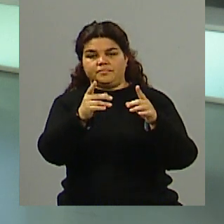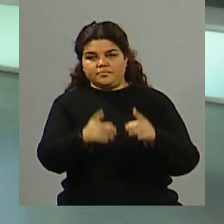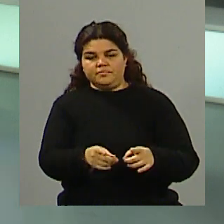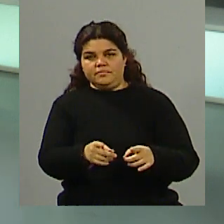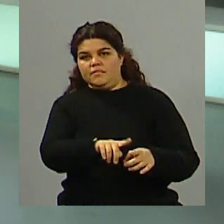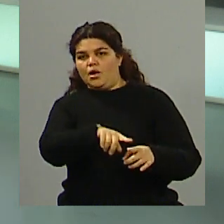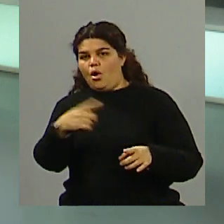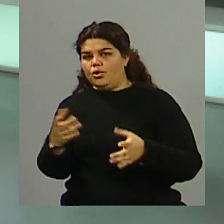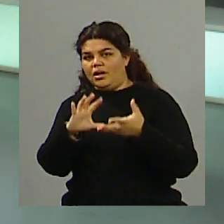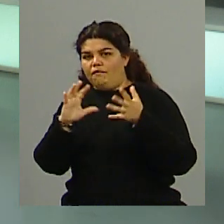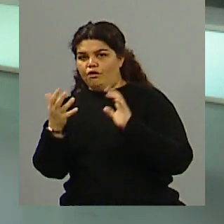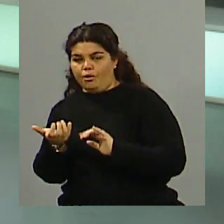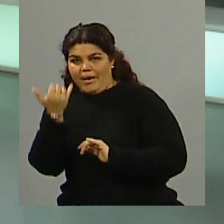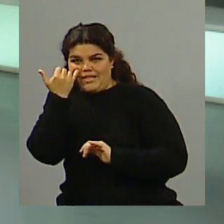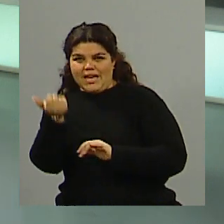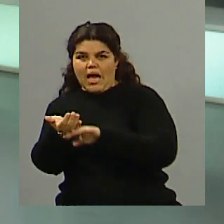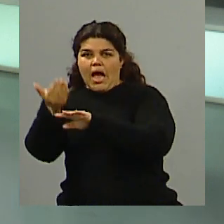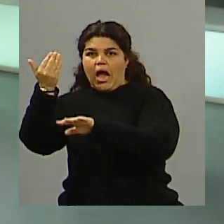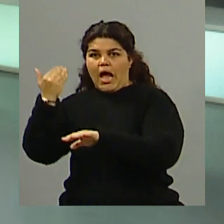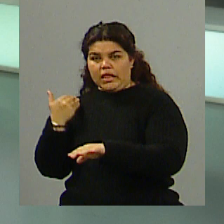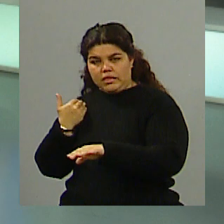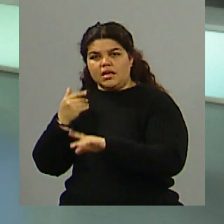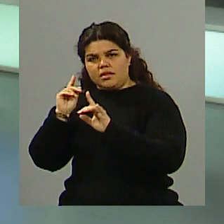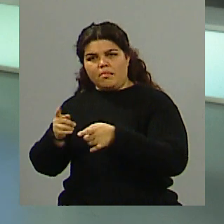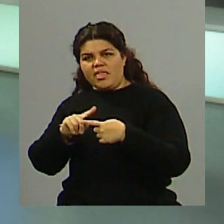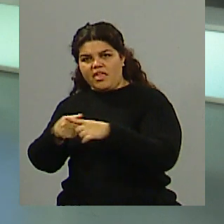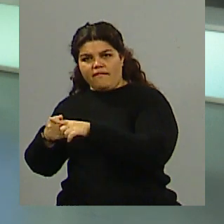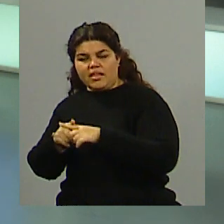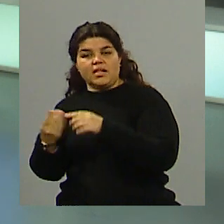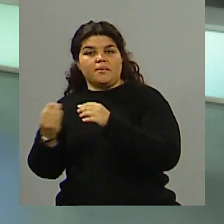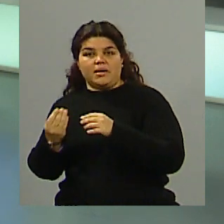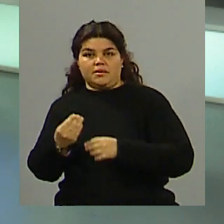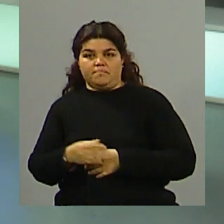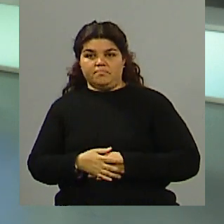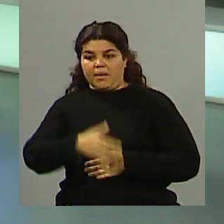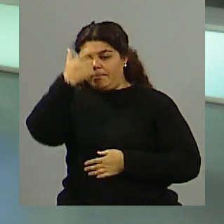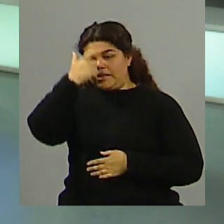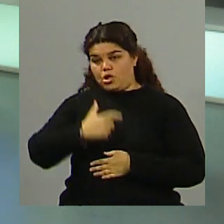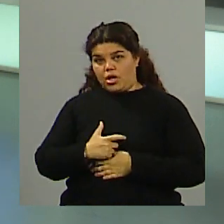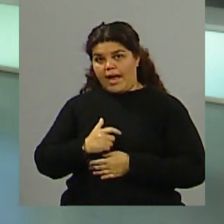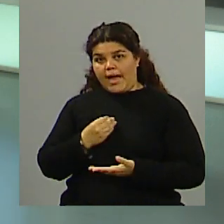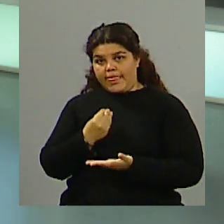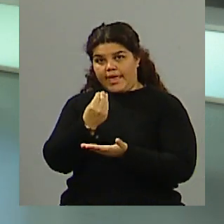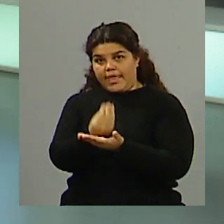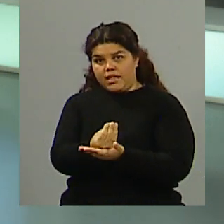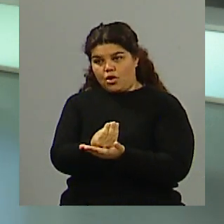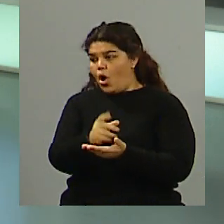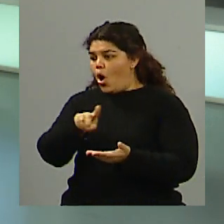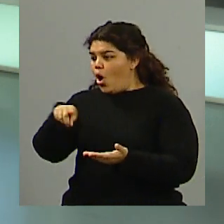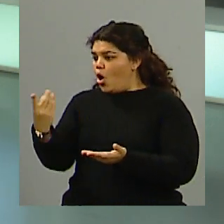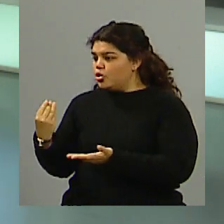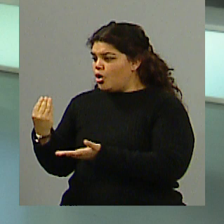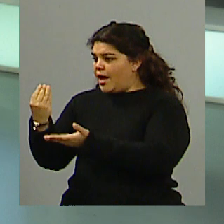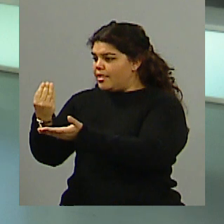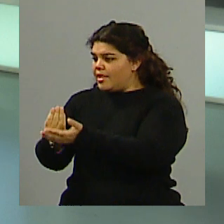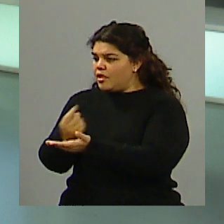formato que se aplicó ya en el último debate presidencial fue que un candidato pueda hacerle una pregunta o repregunta a otro